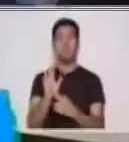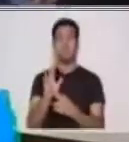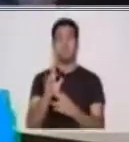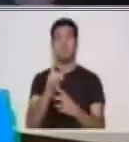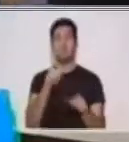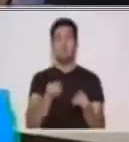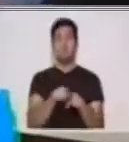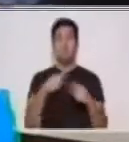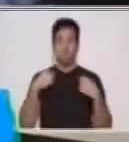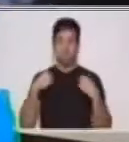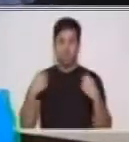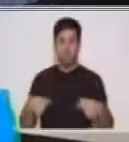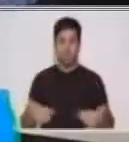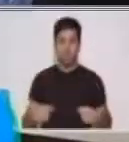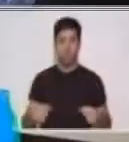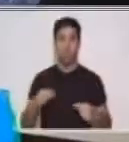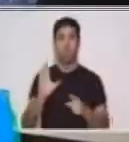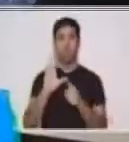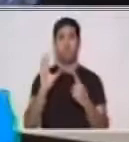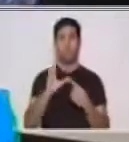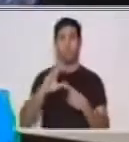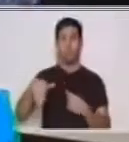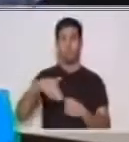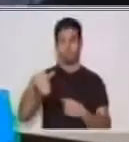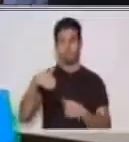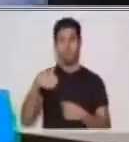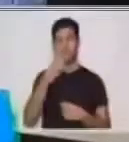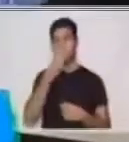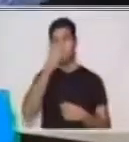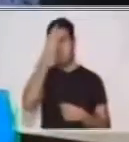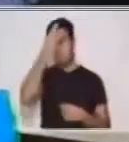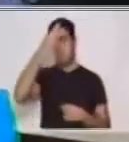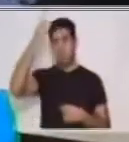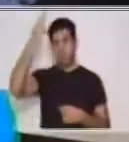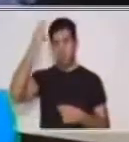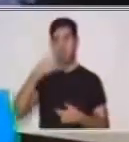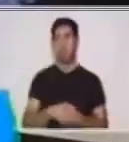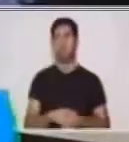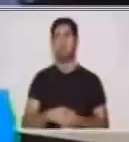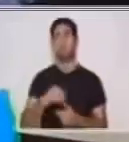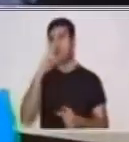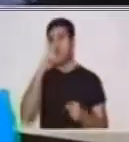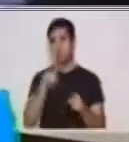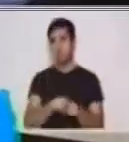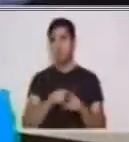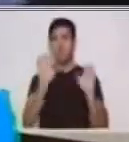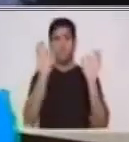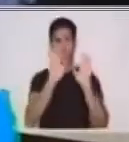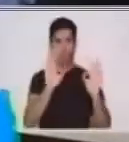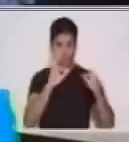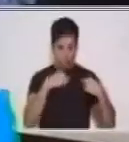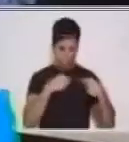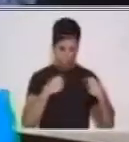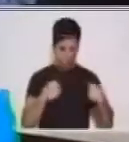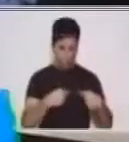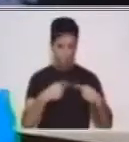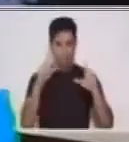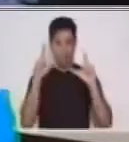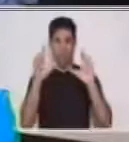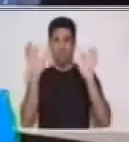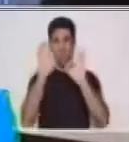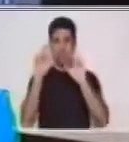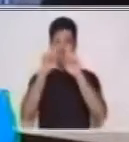originales de alguna comunidad indígena maya, también representa diseños geométricos y entre otro tipo de alegorías.